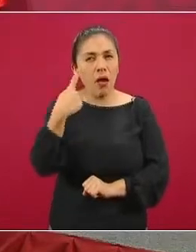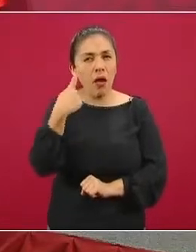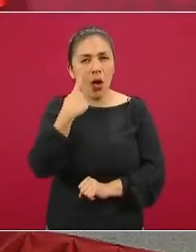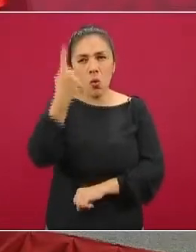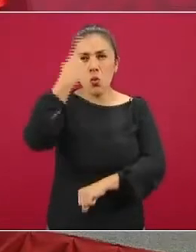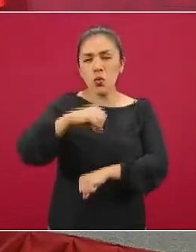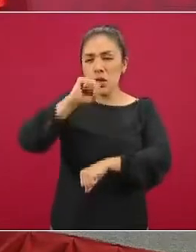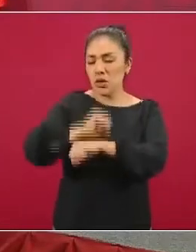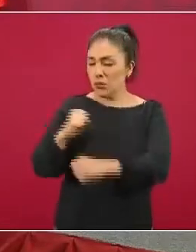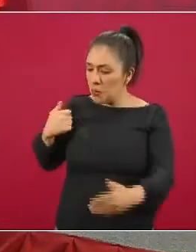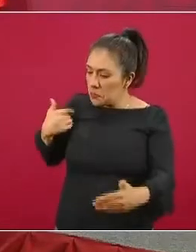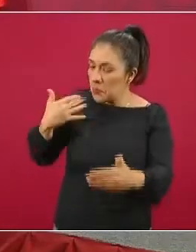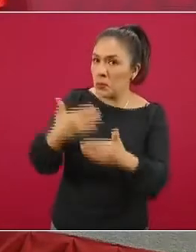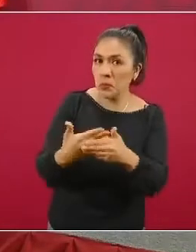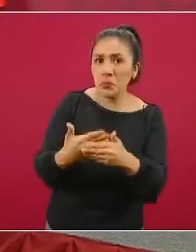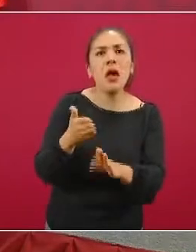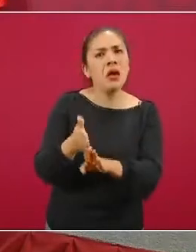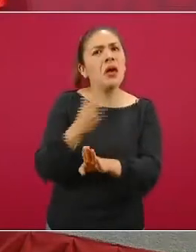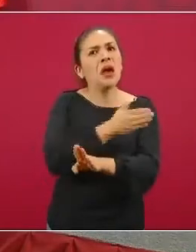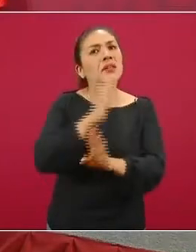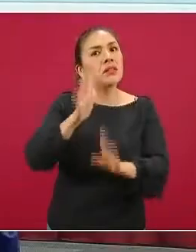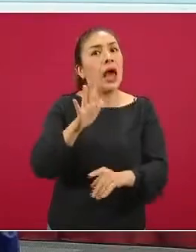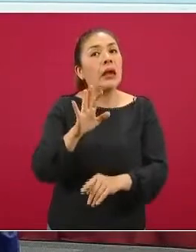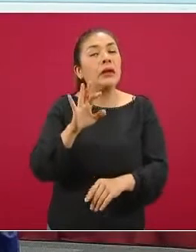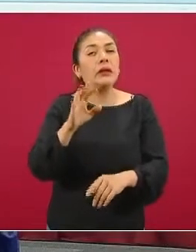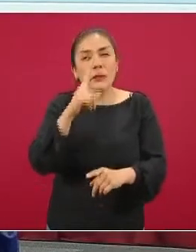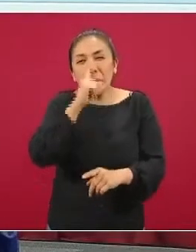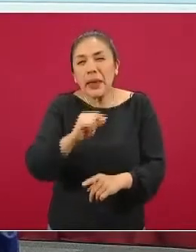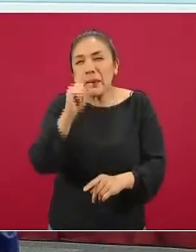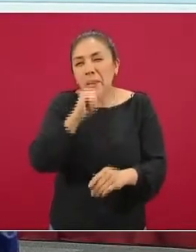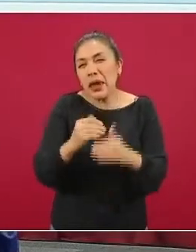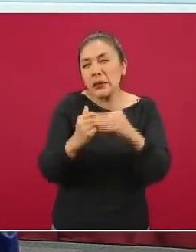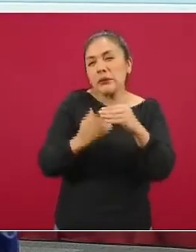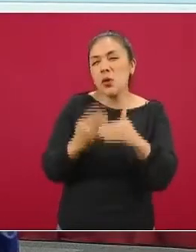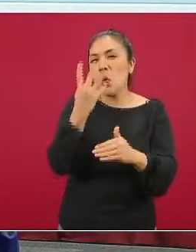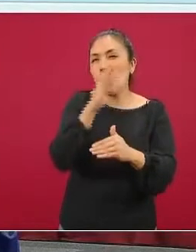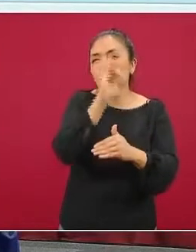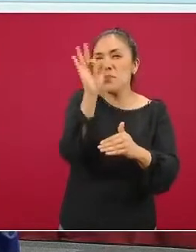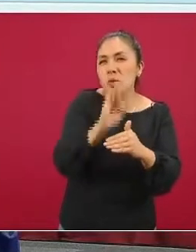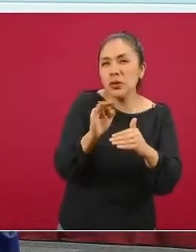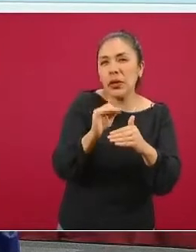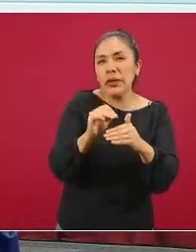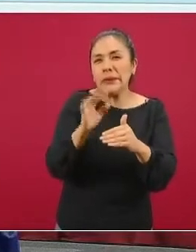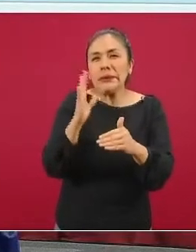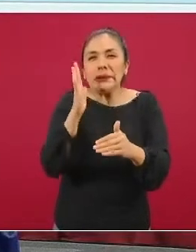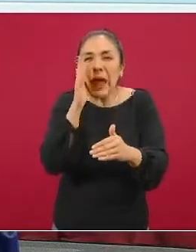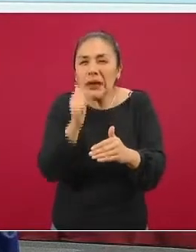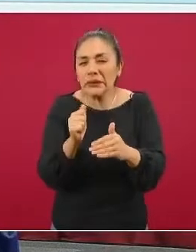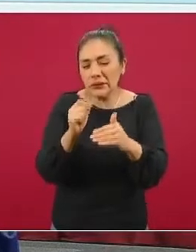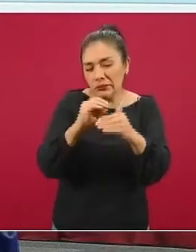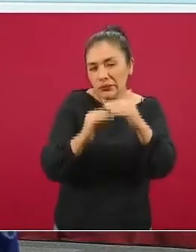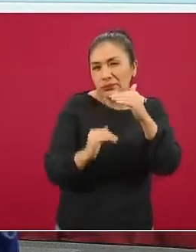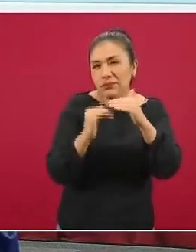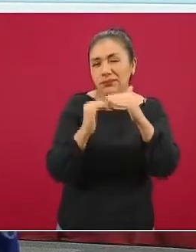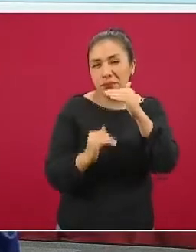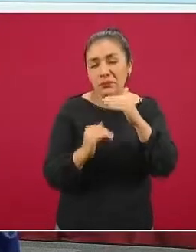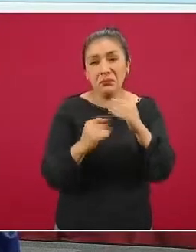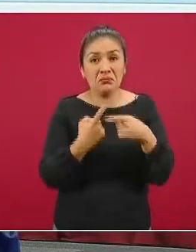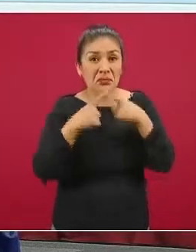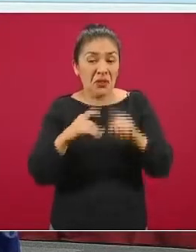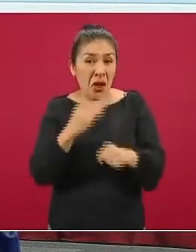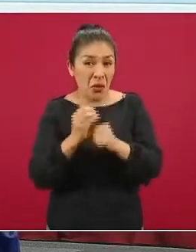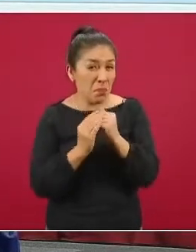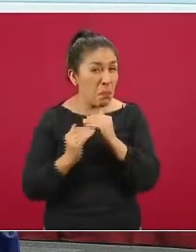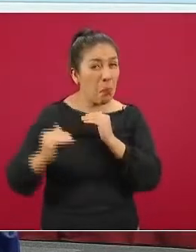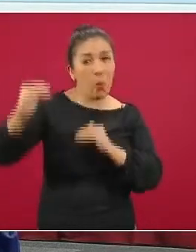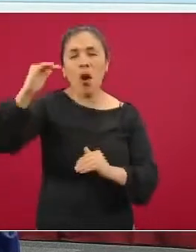toda la semana. Habíamos llegado a alcanzar en semanas previas un cuatro por ciento. No ha sido mucha la diferencia o el